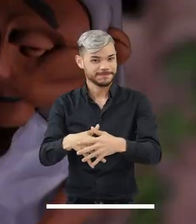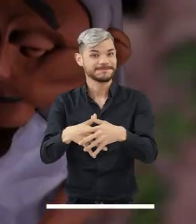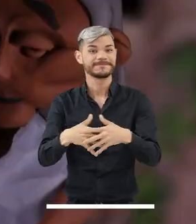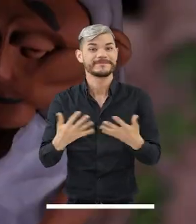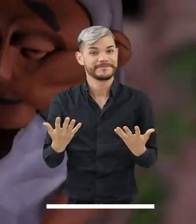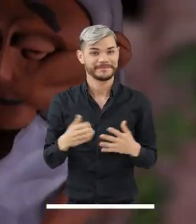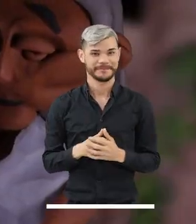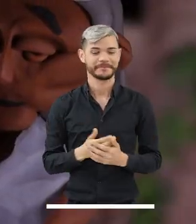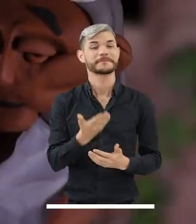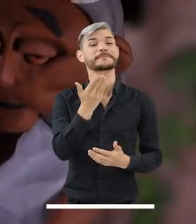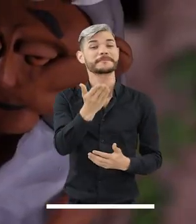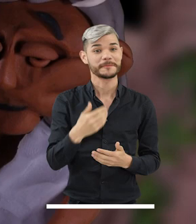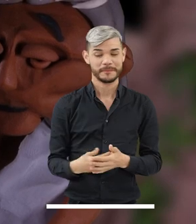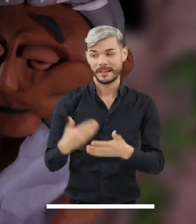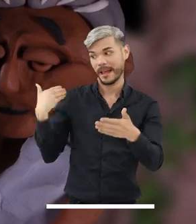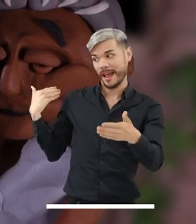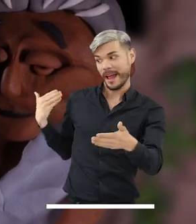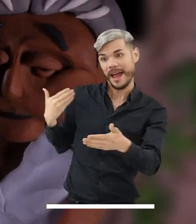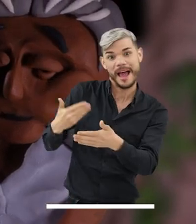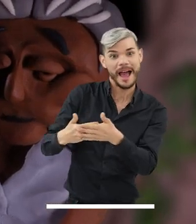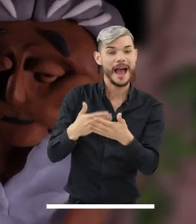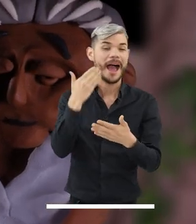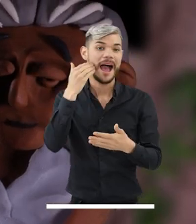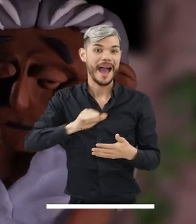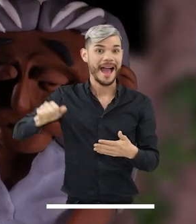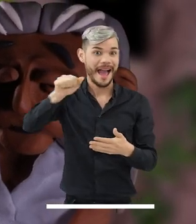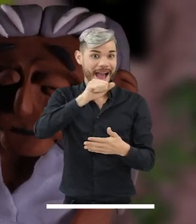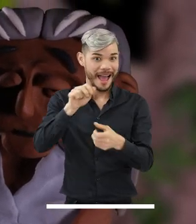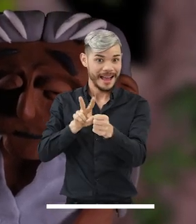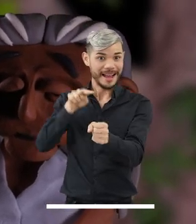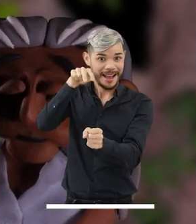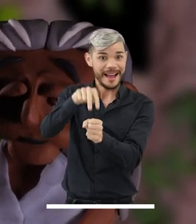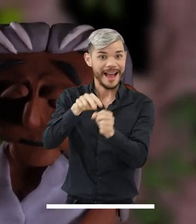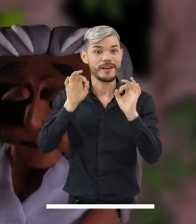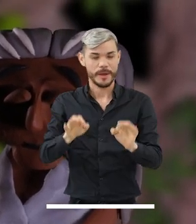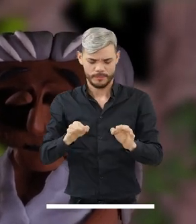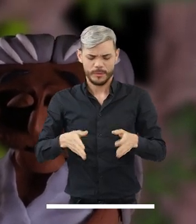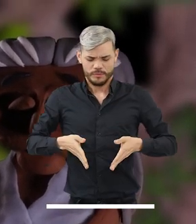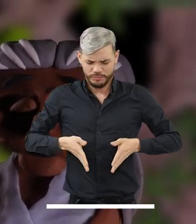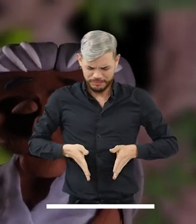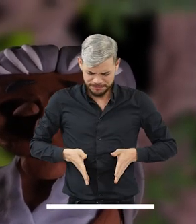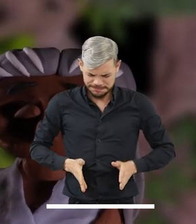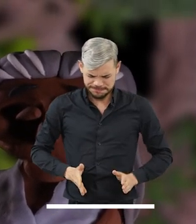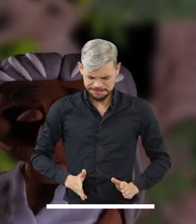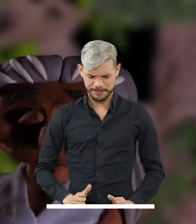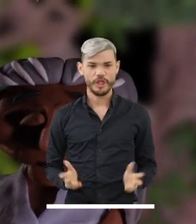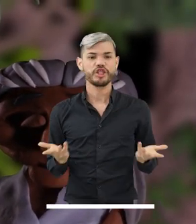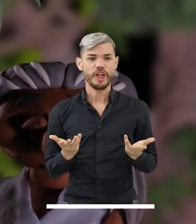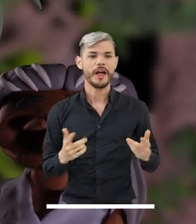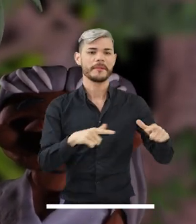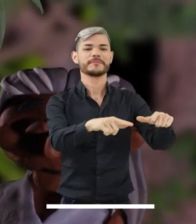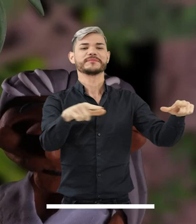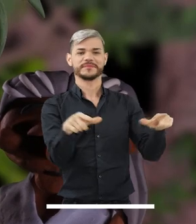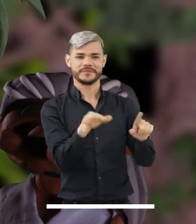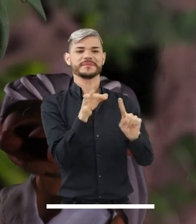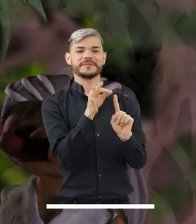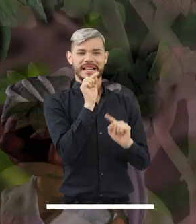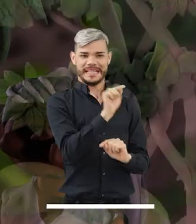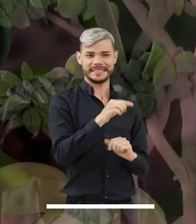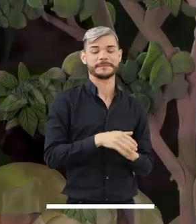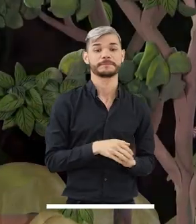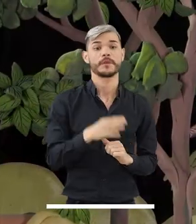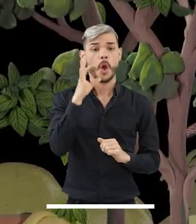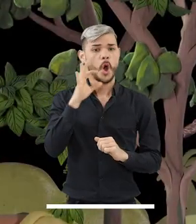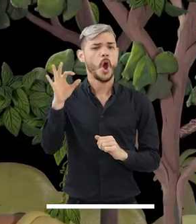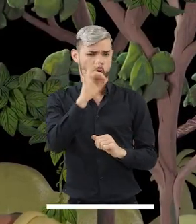Tanto así que hasta hace algún tiempo las mujeres indígenas acostumbraban a dar a luz en la chagra. Los hombres